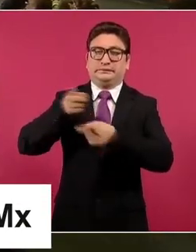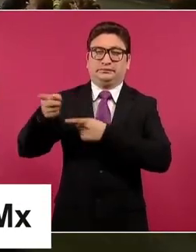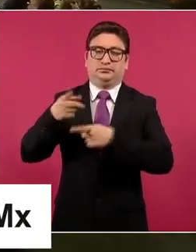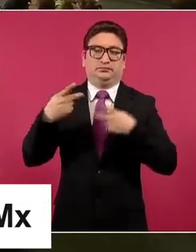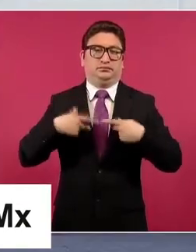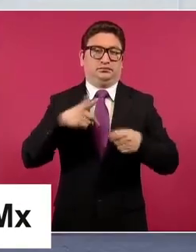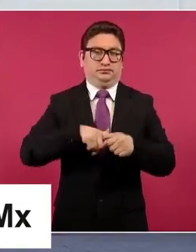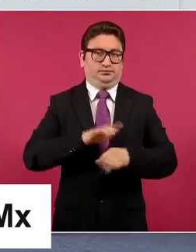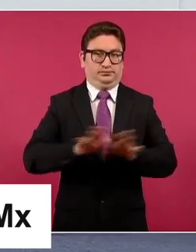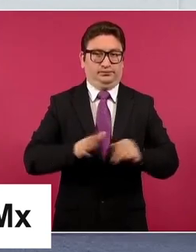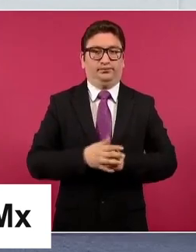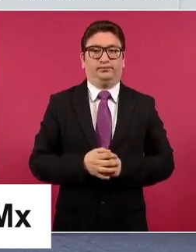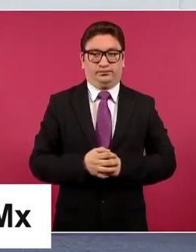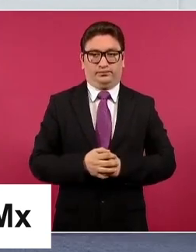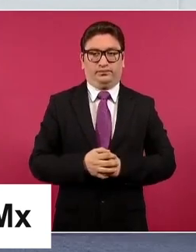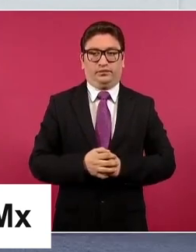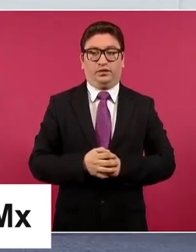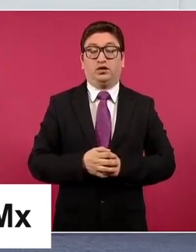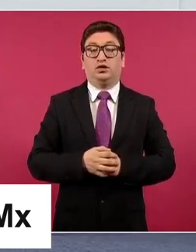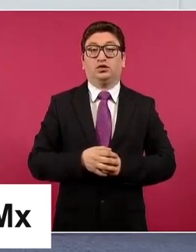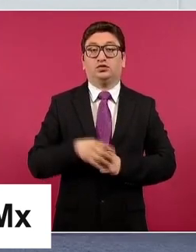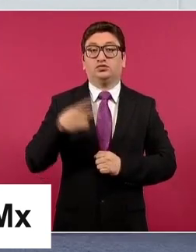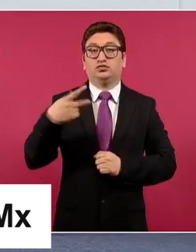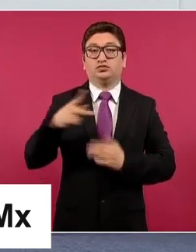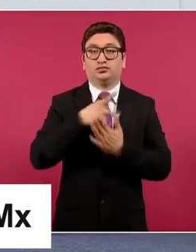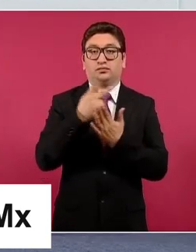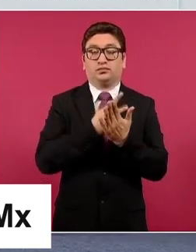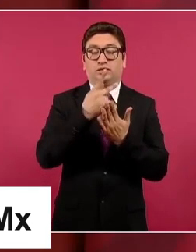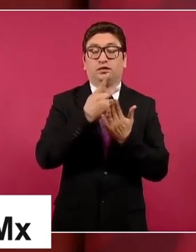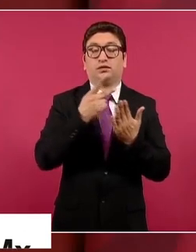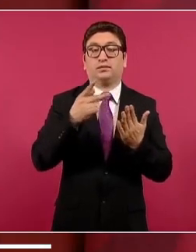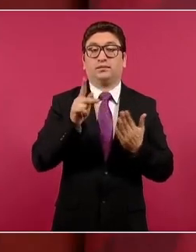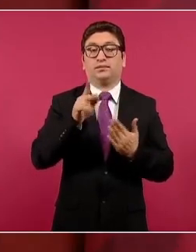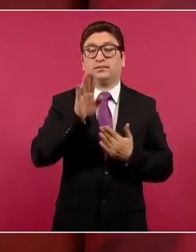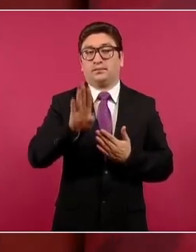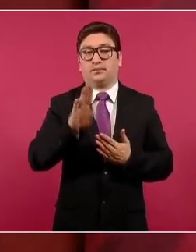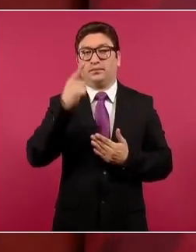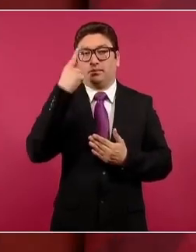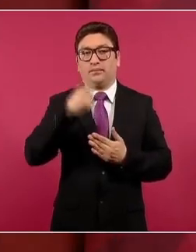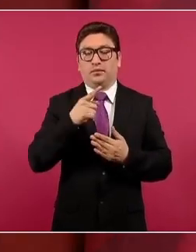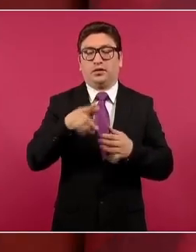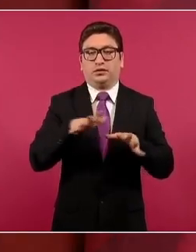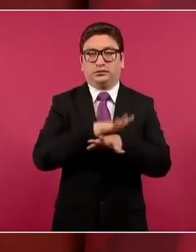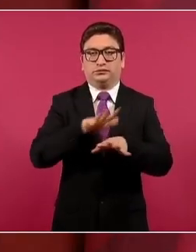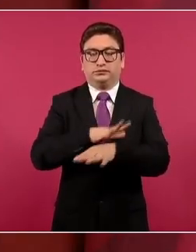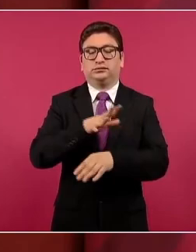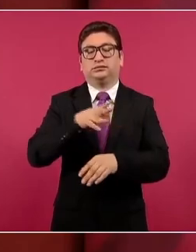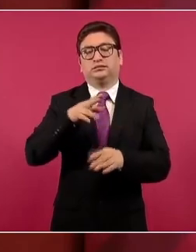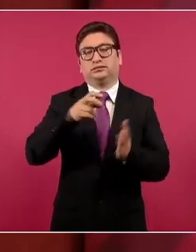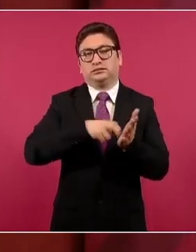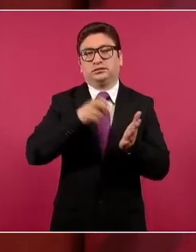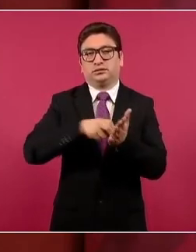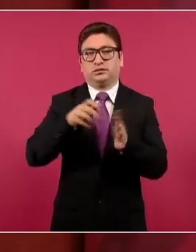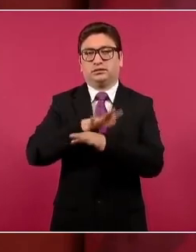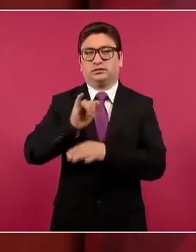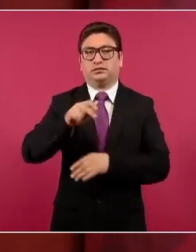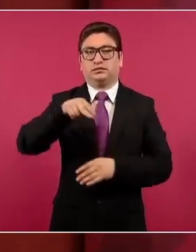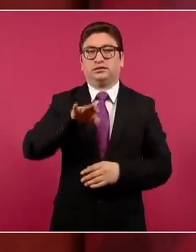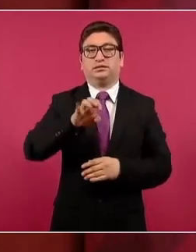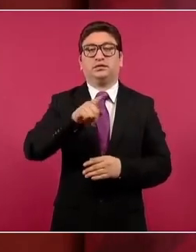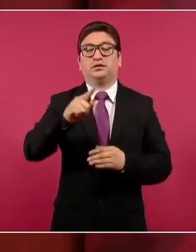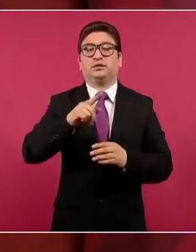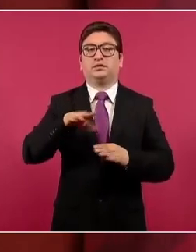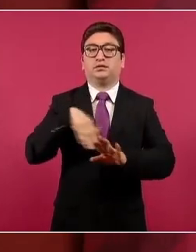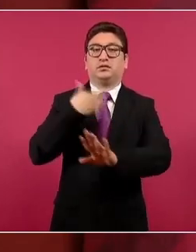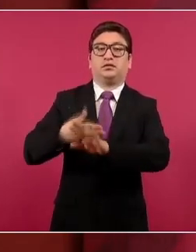vemos esto, dice, se aprueba el plan B de Obrador, refiriéndose a la reforma electoral para debilitar al INE. Le